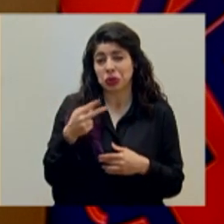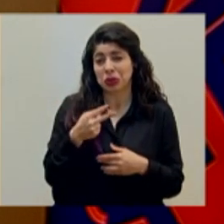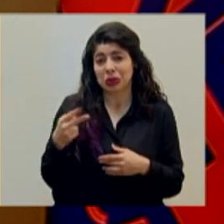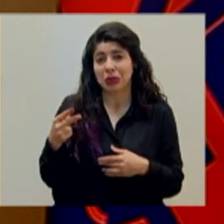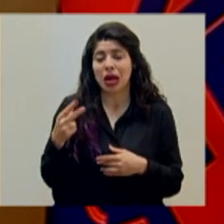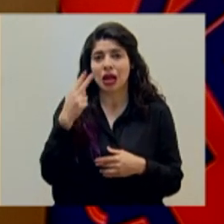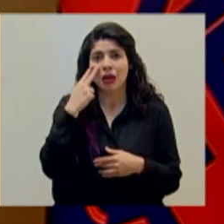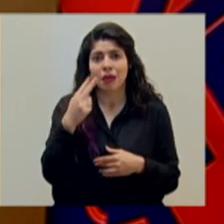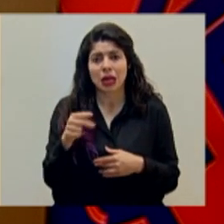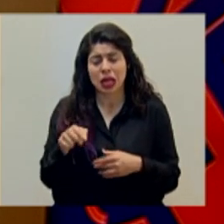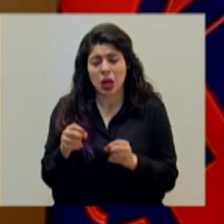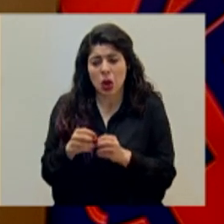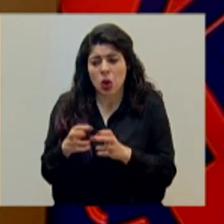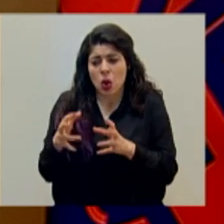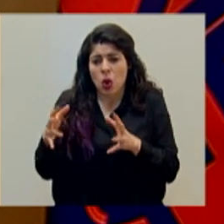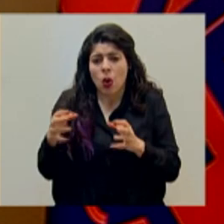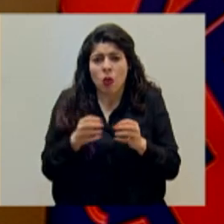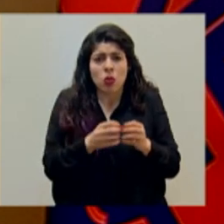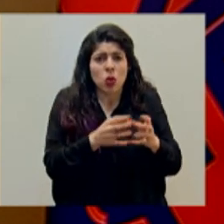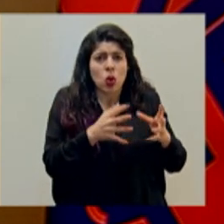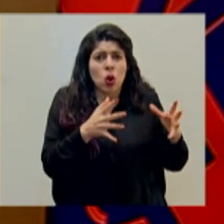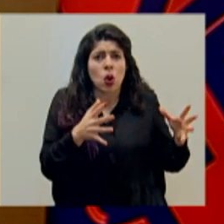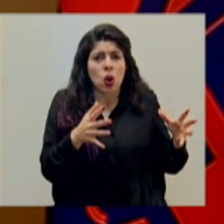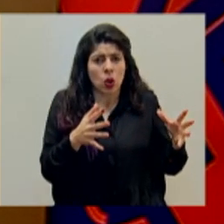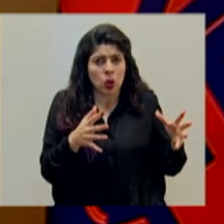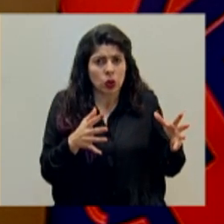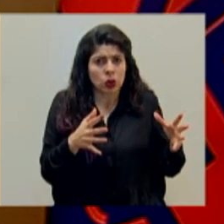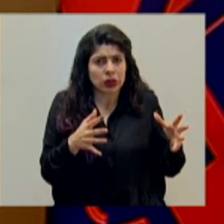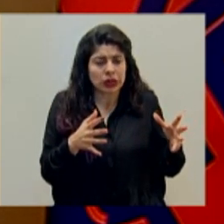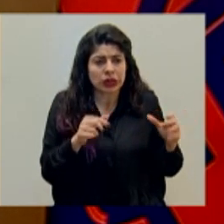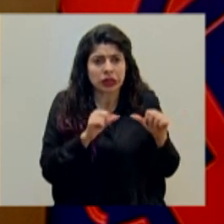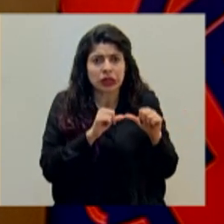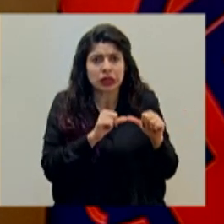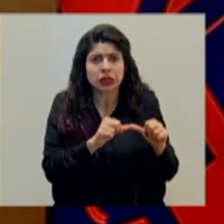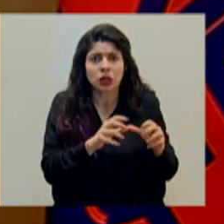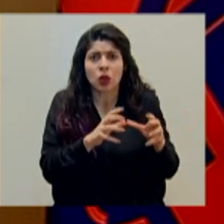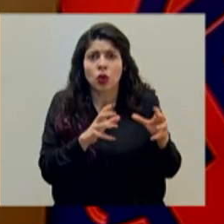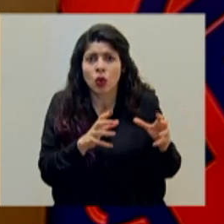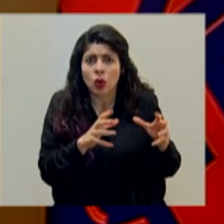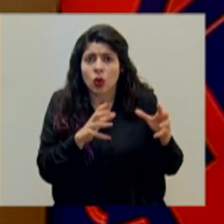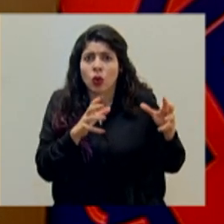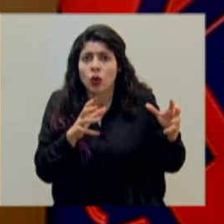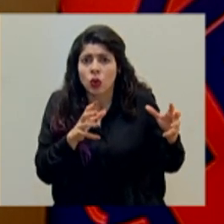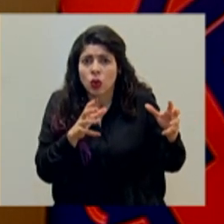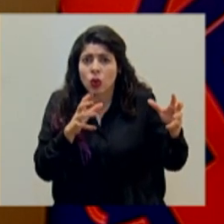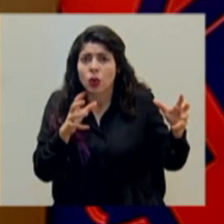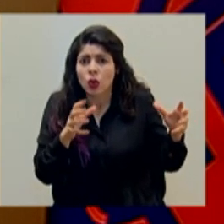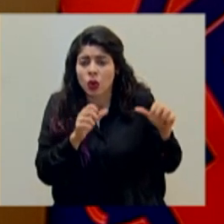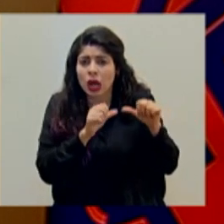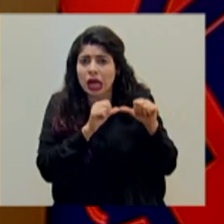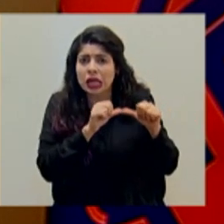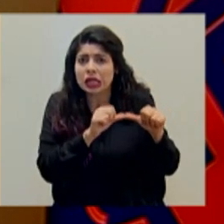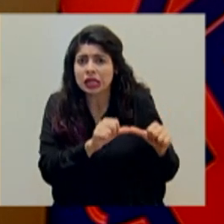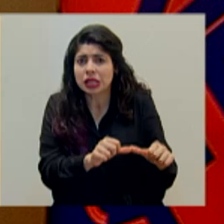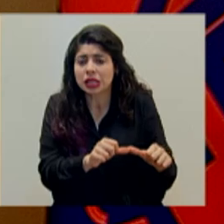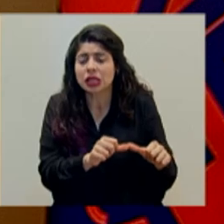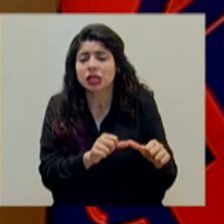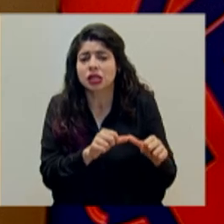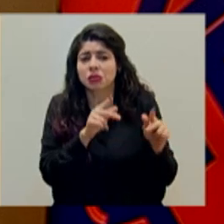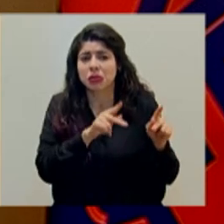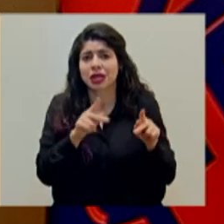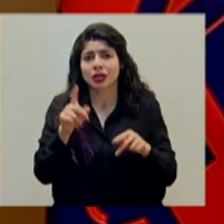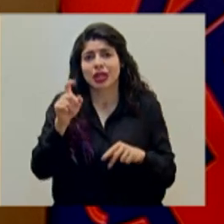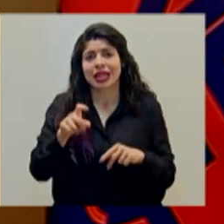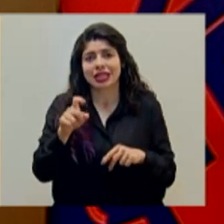visto un incremento considerable y tenemos que decir sostenido de las personas que han